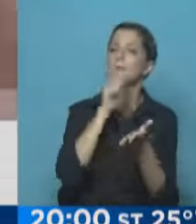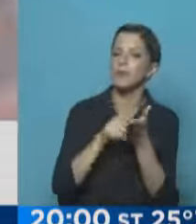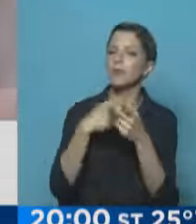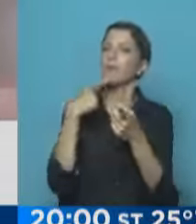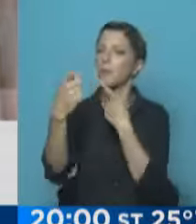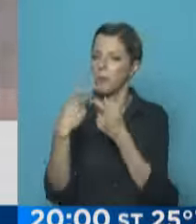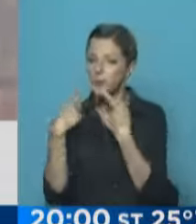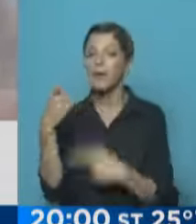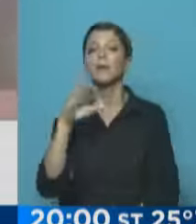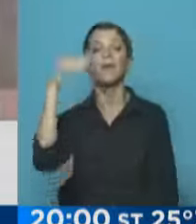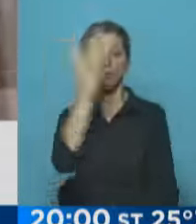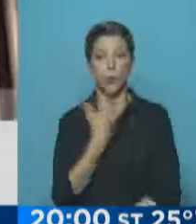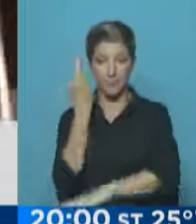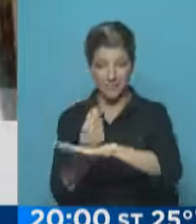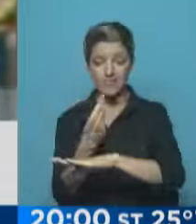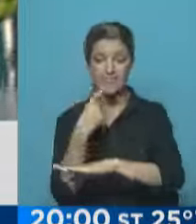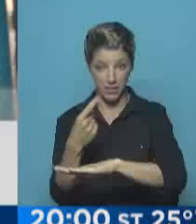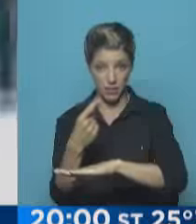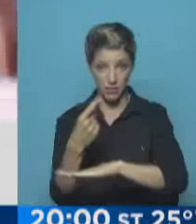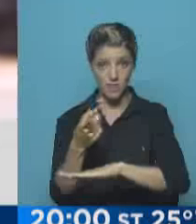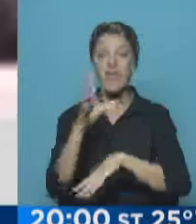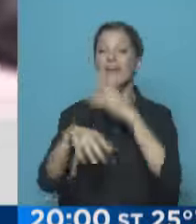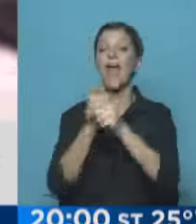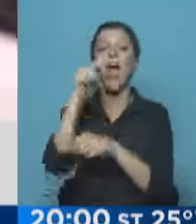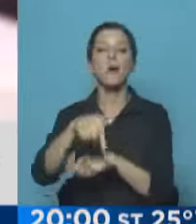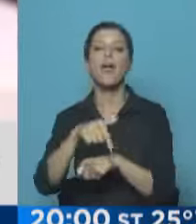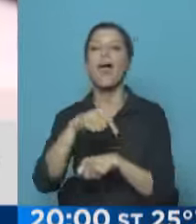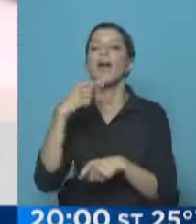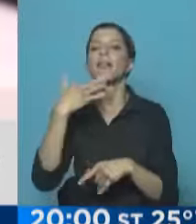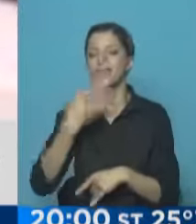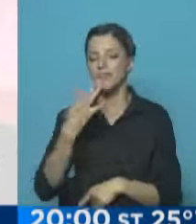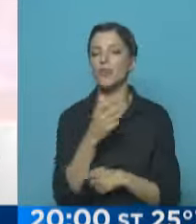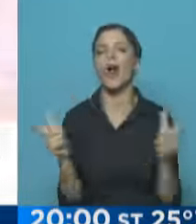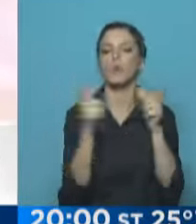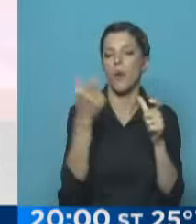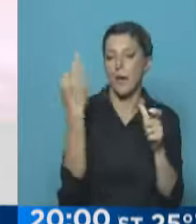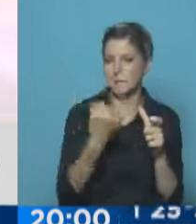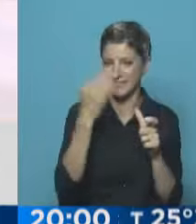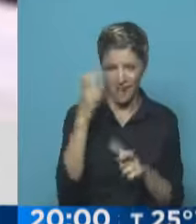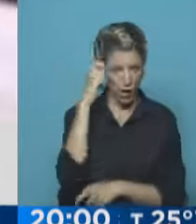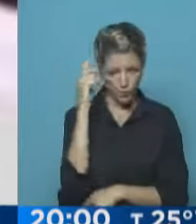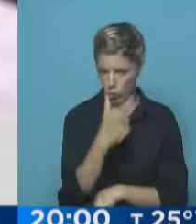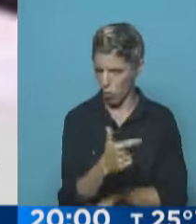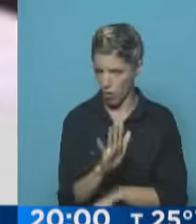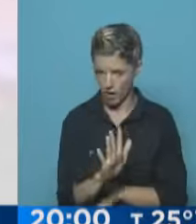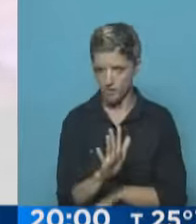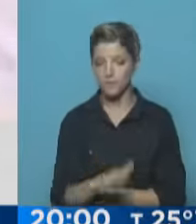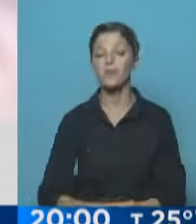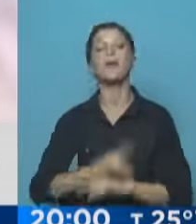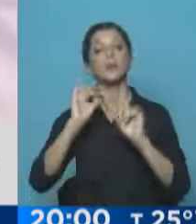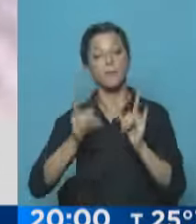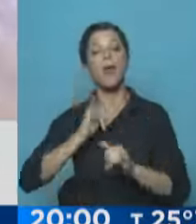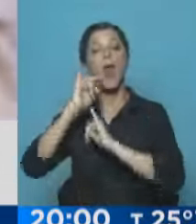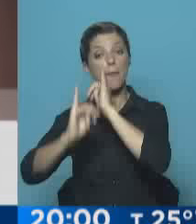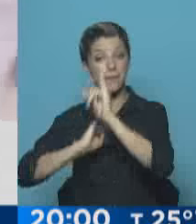presidente electo dijo que aún no está tomada la decisión de convocar a sesiones extraordinarias en el Congreso. Explicó además